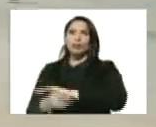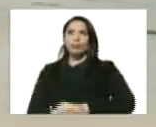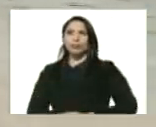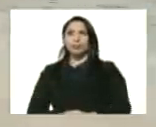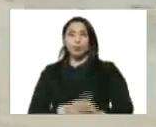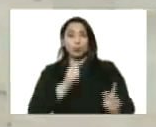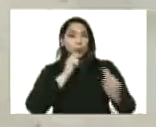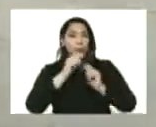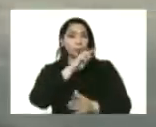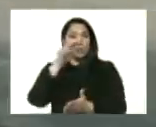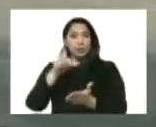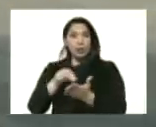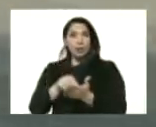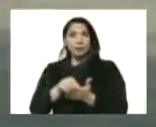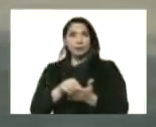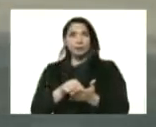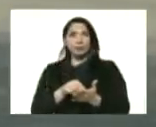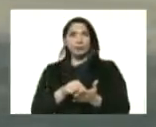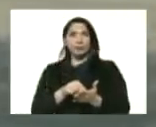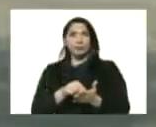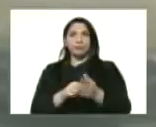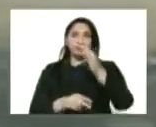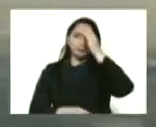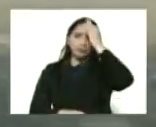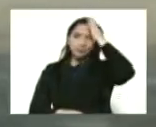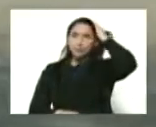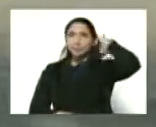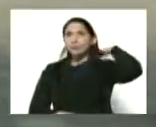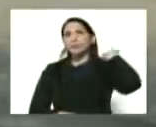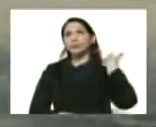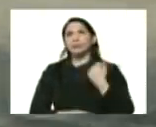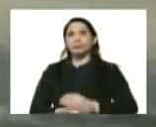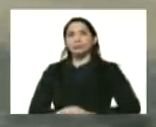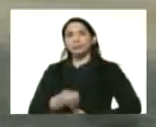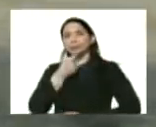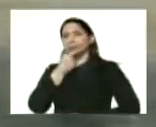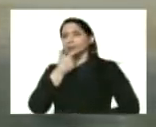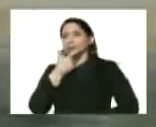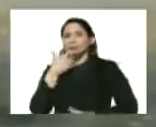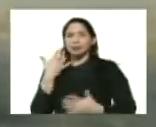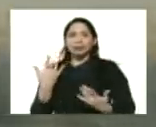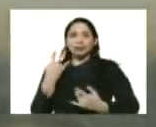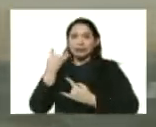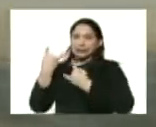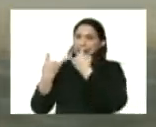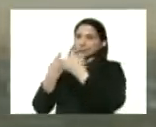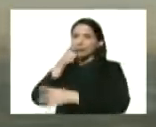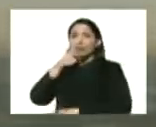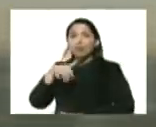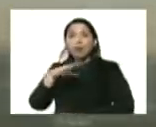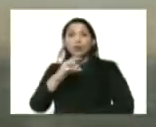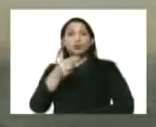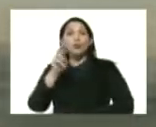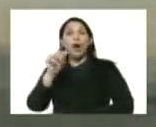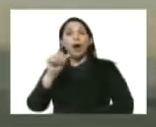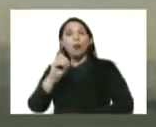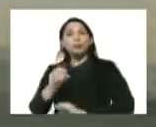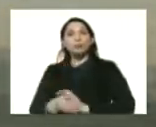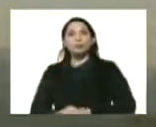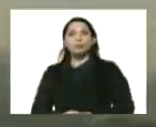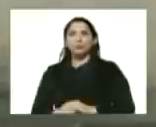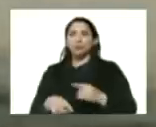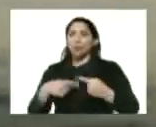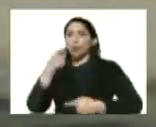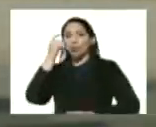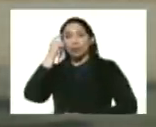turismo nacional bueno hermosísima ahí está el pueblo de choao todos los